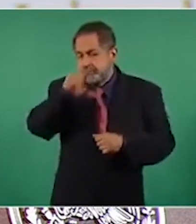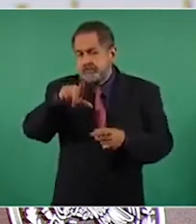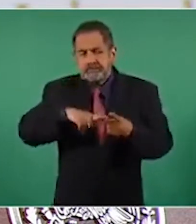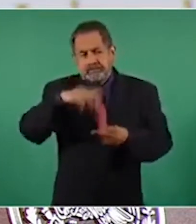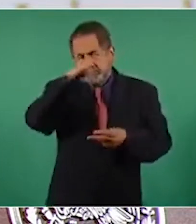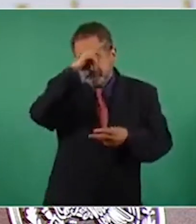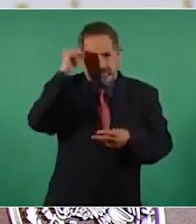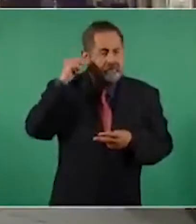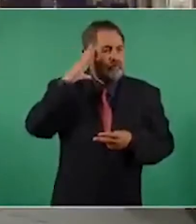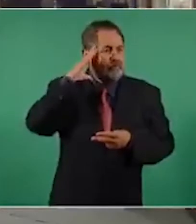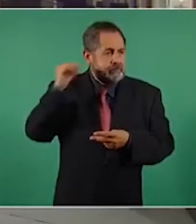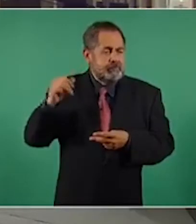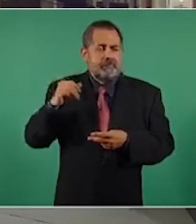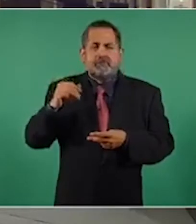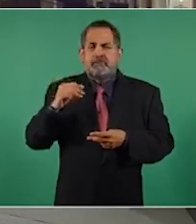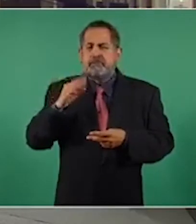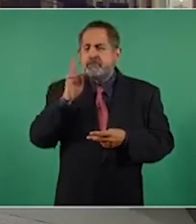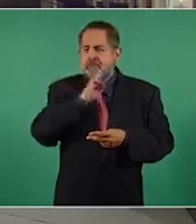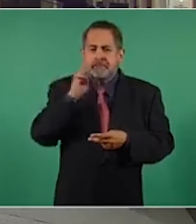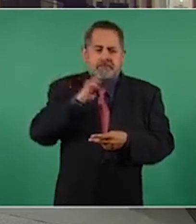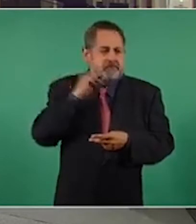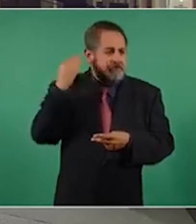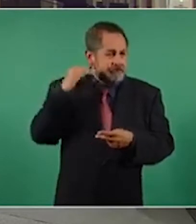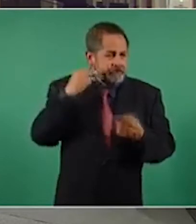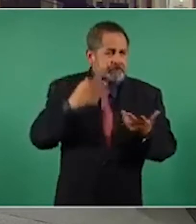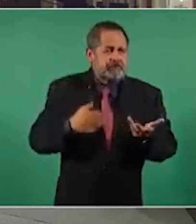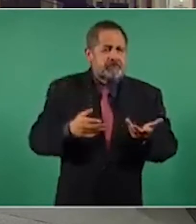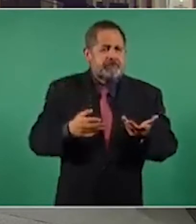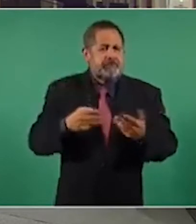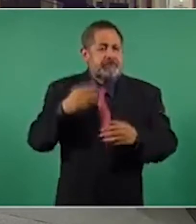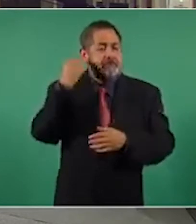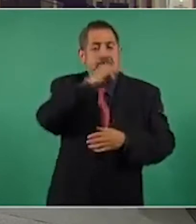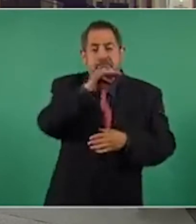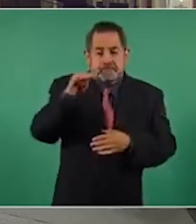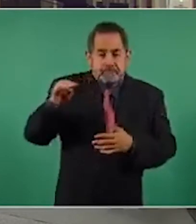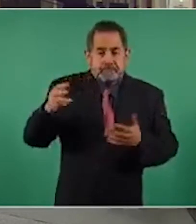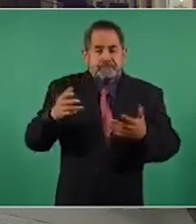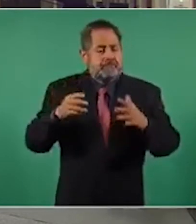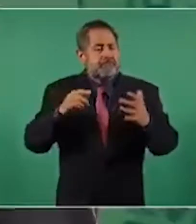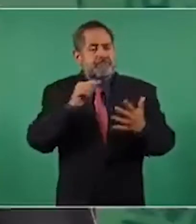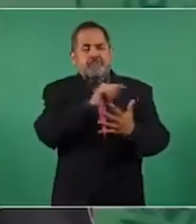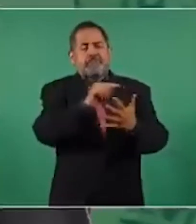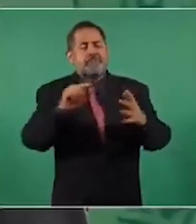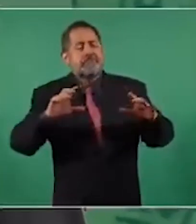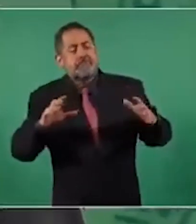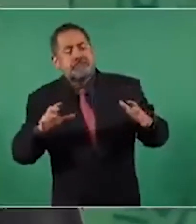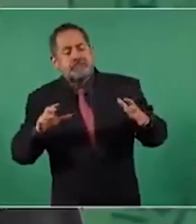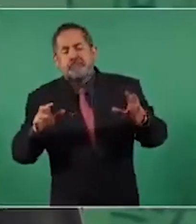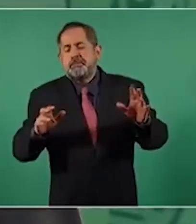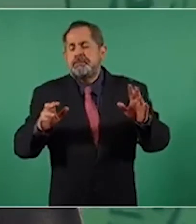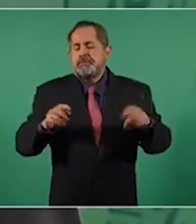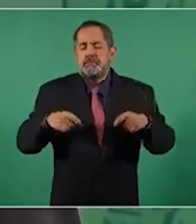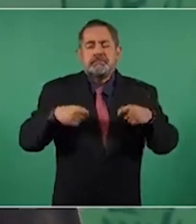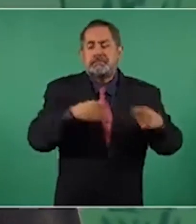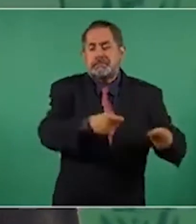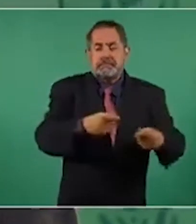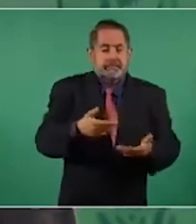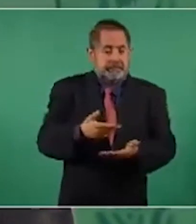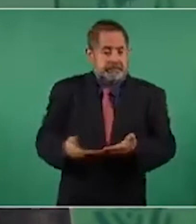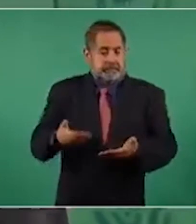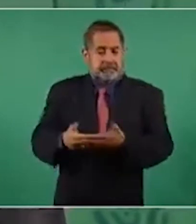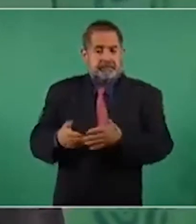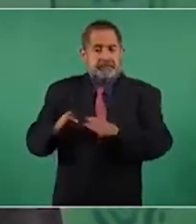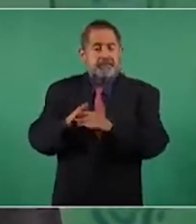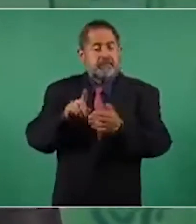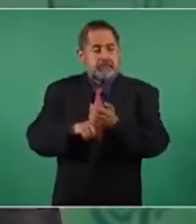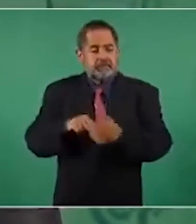Colima, Michoacán y desde luego ahora para apoyar